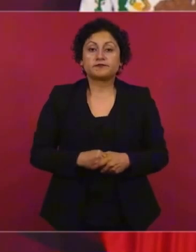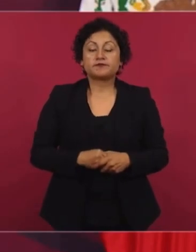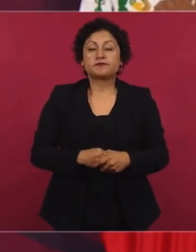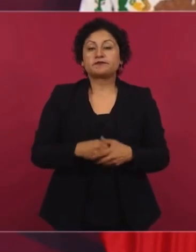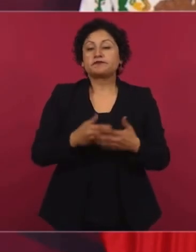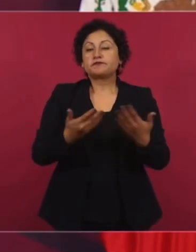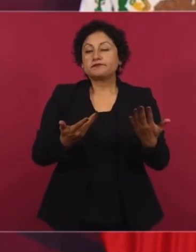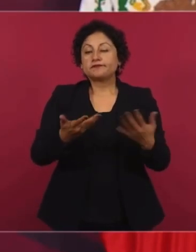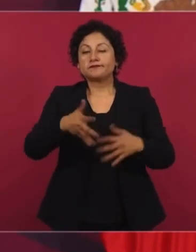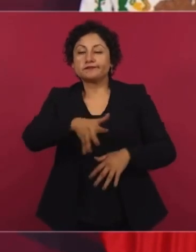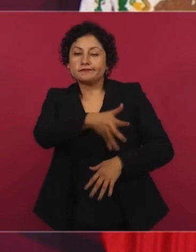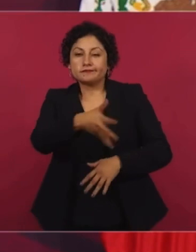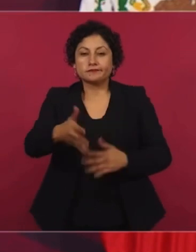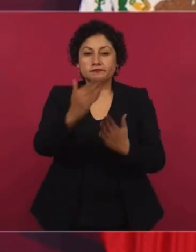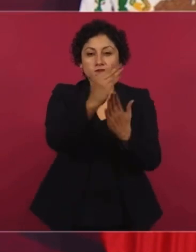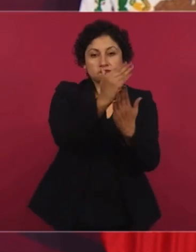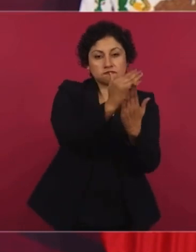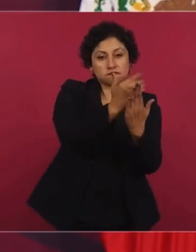general, como veinte,